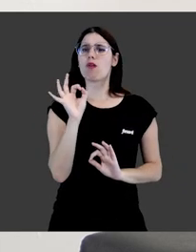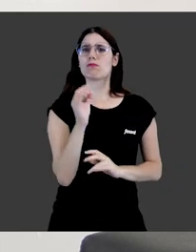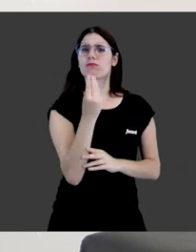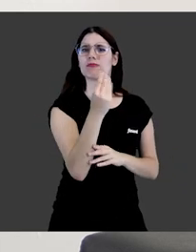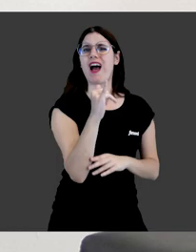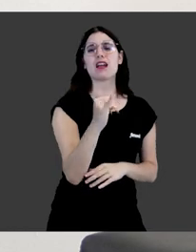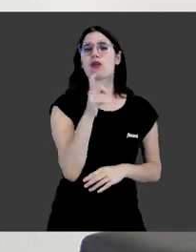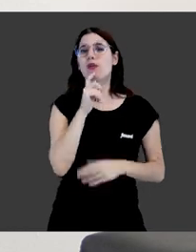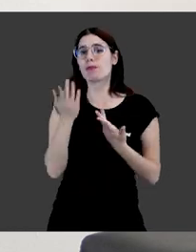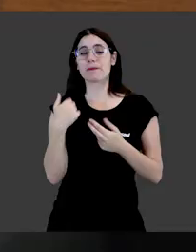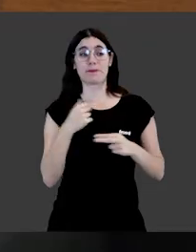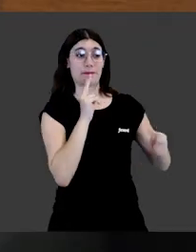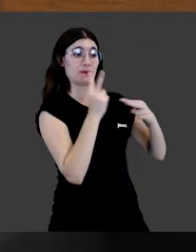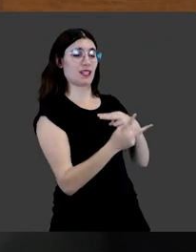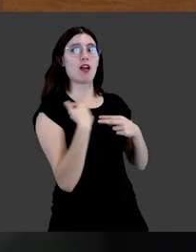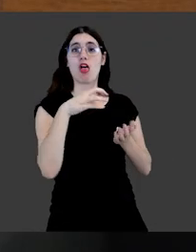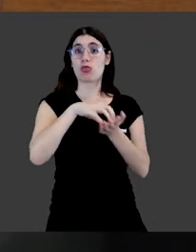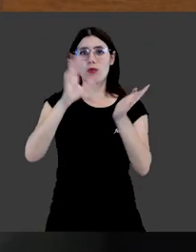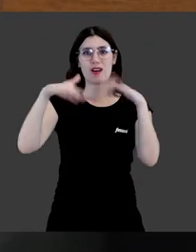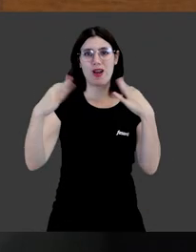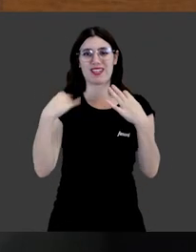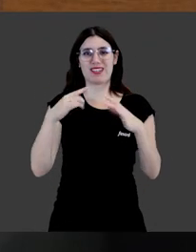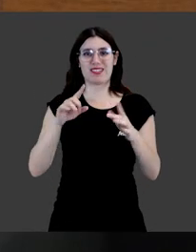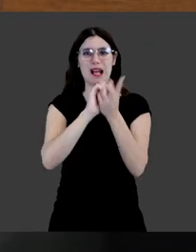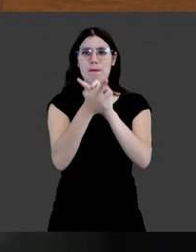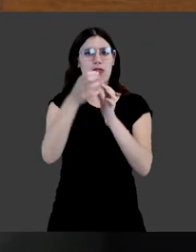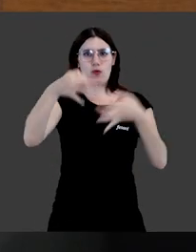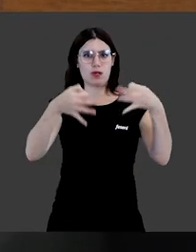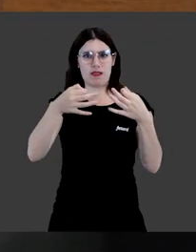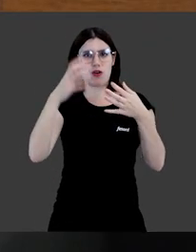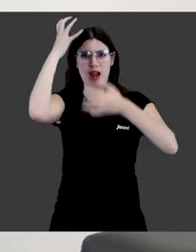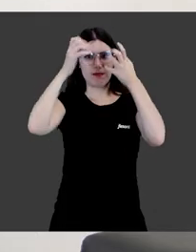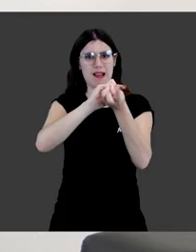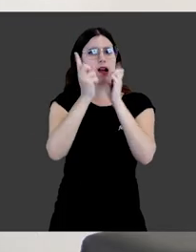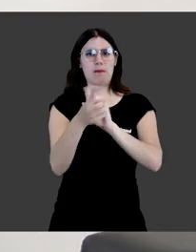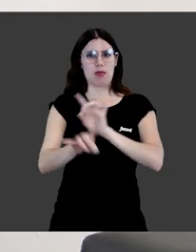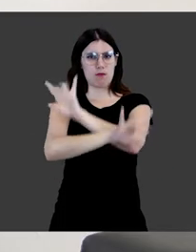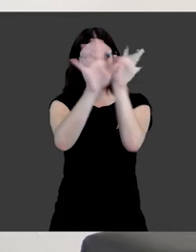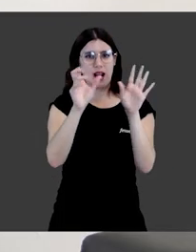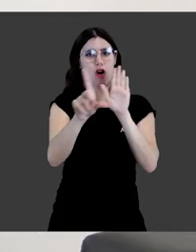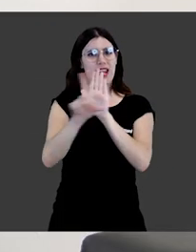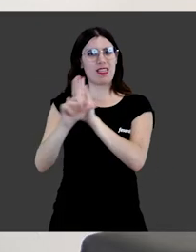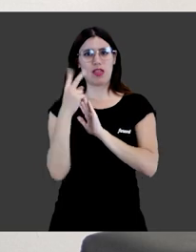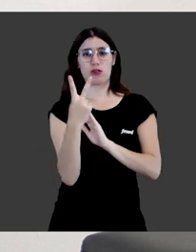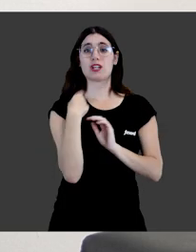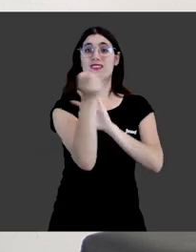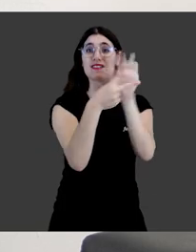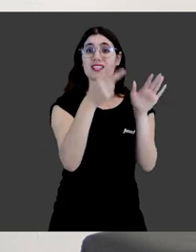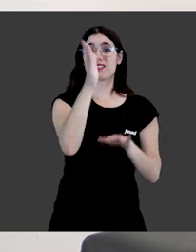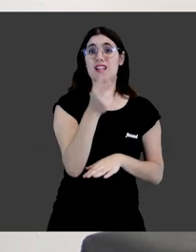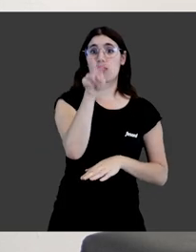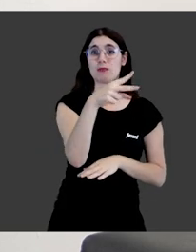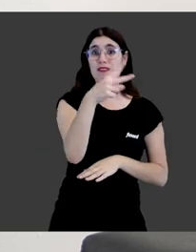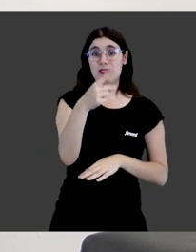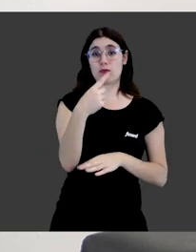que como sujetos de derecho? Es innegable que ha cambiado la consideración jurídica de los animales con dos leyes, la Ley